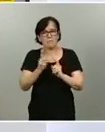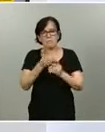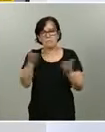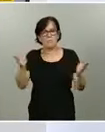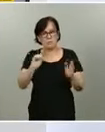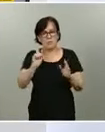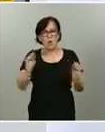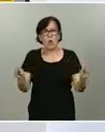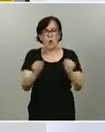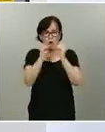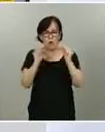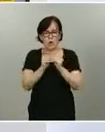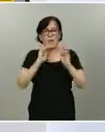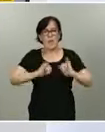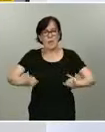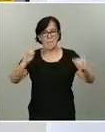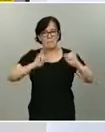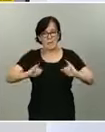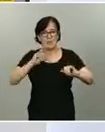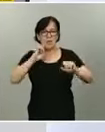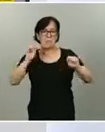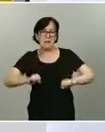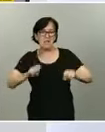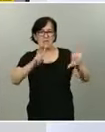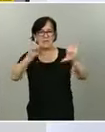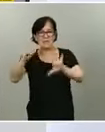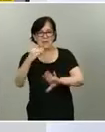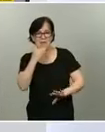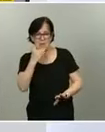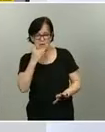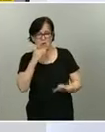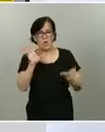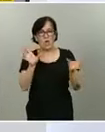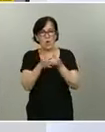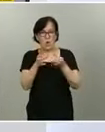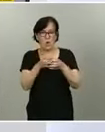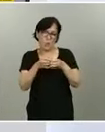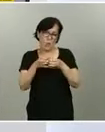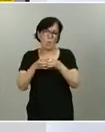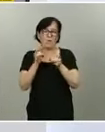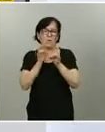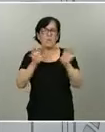los paseos de los mayores de 70 años y los grupos vulnerables. ¿Qué es lo que recomiendan?